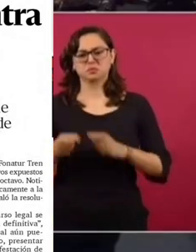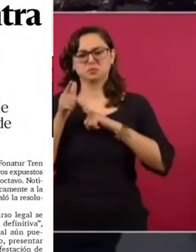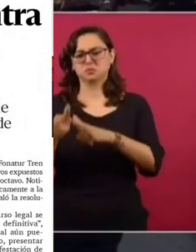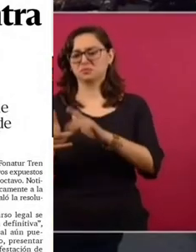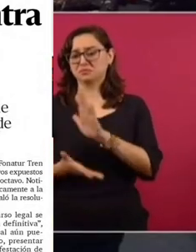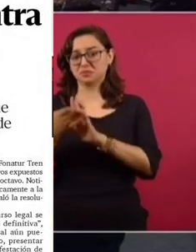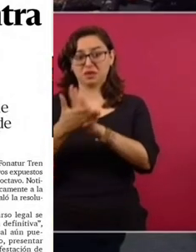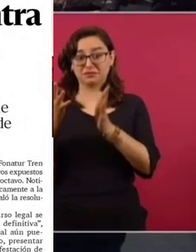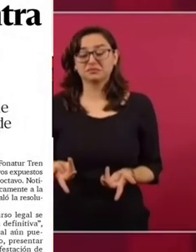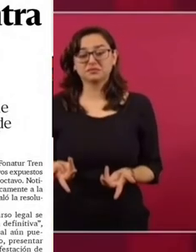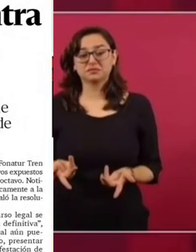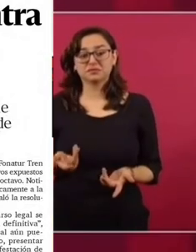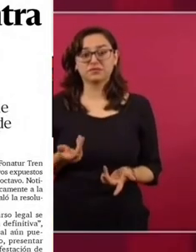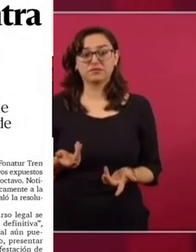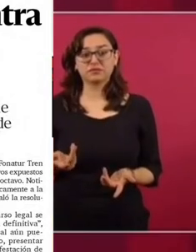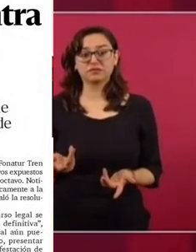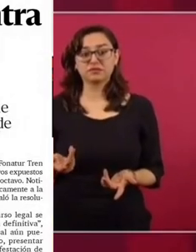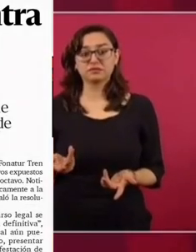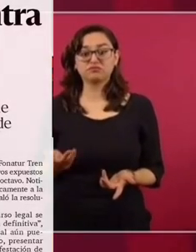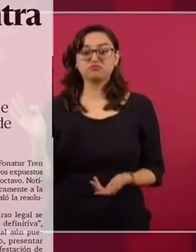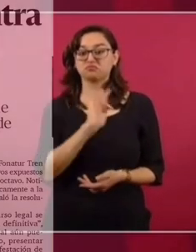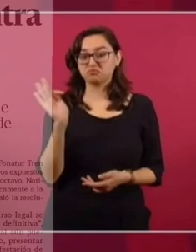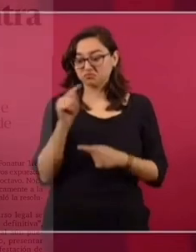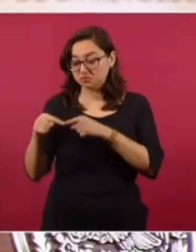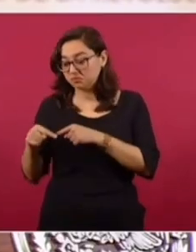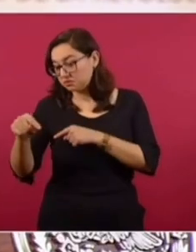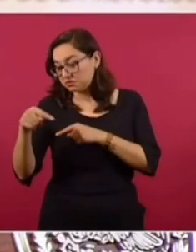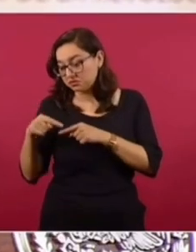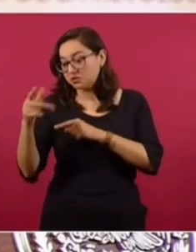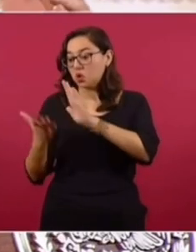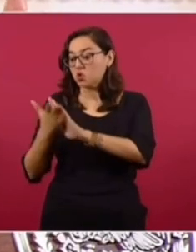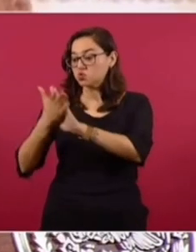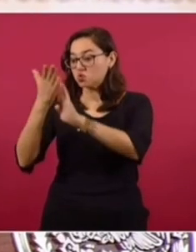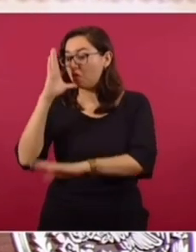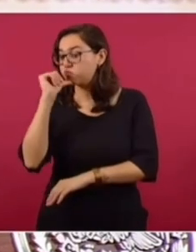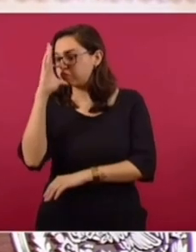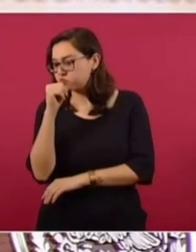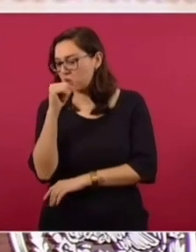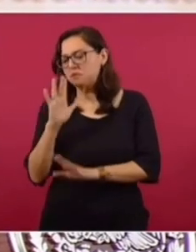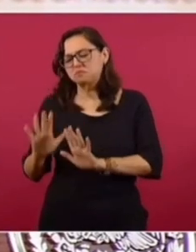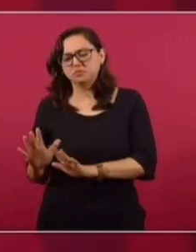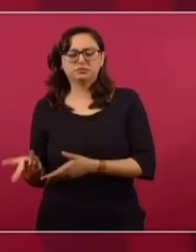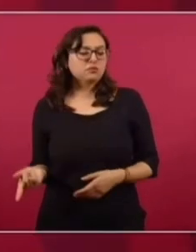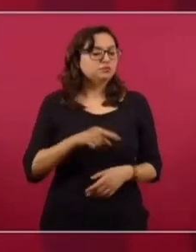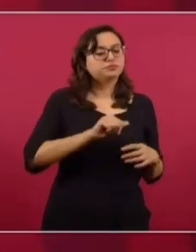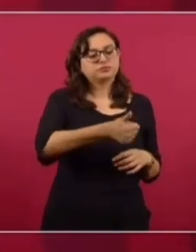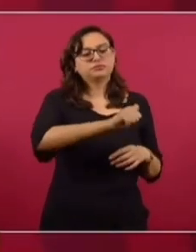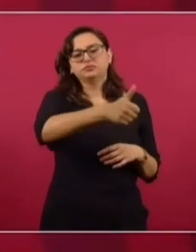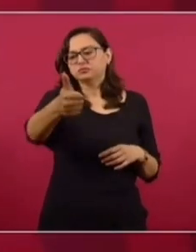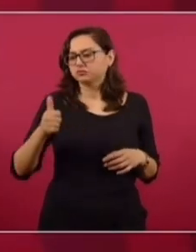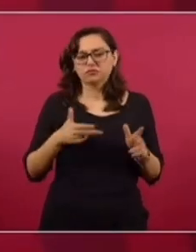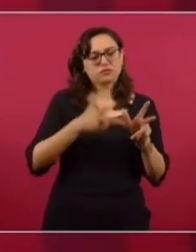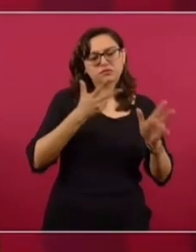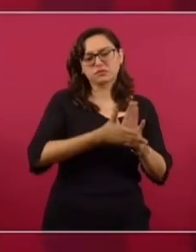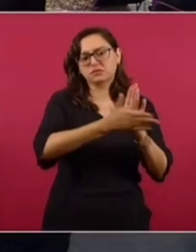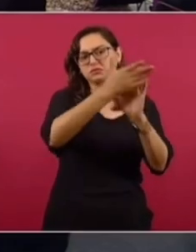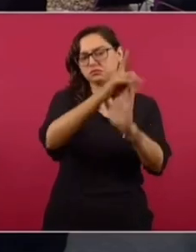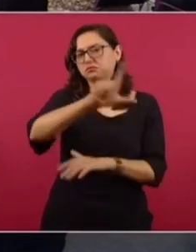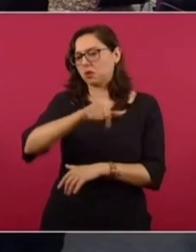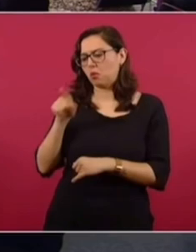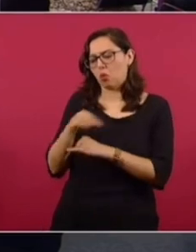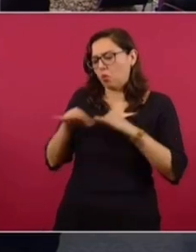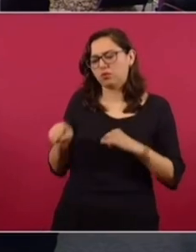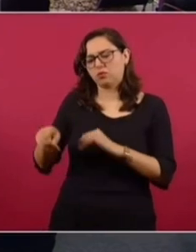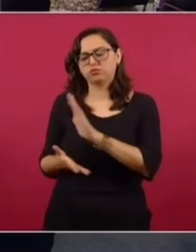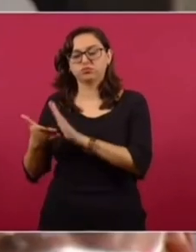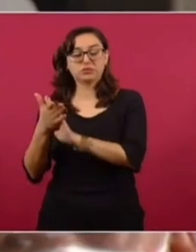Como no es mucho el tramo, aunque esté parada la obra, ahora vamos a reiniciar y a recuperar tiempo. ¿Marnat no ha indicado que